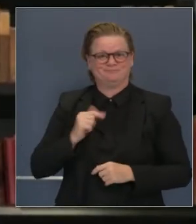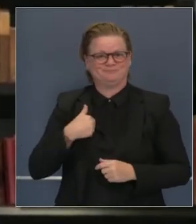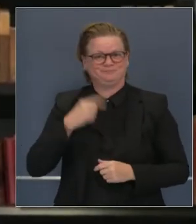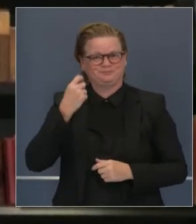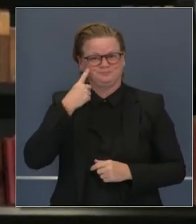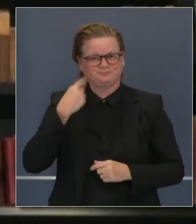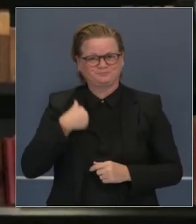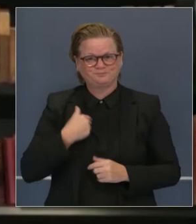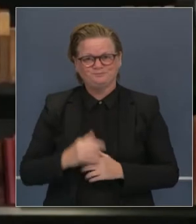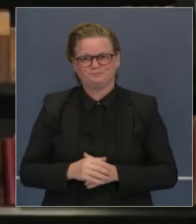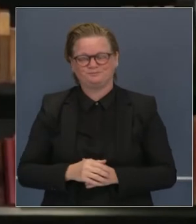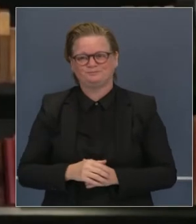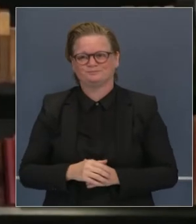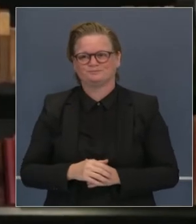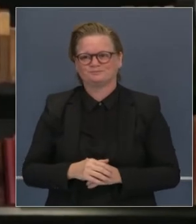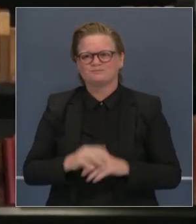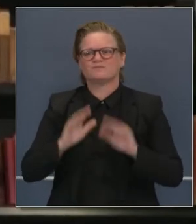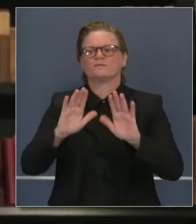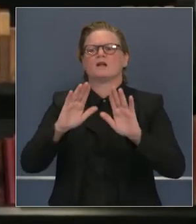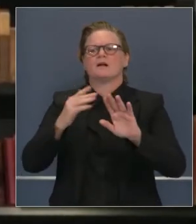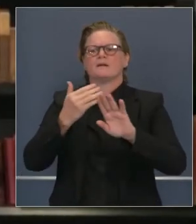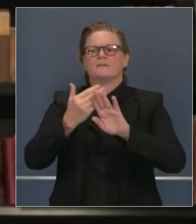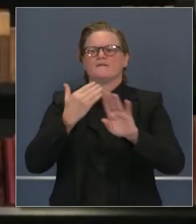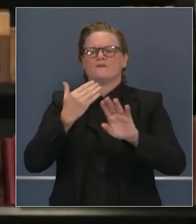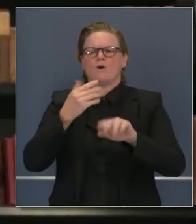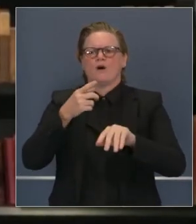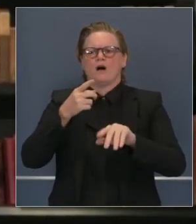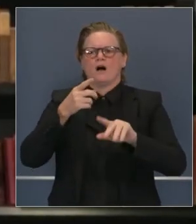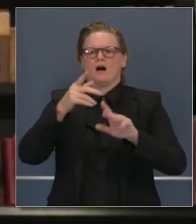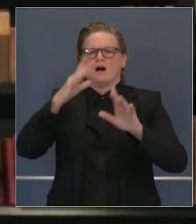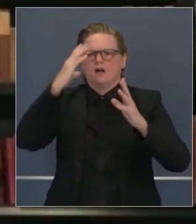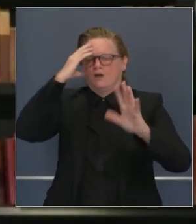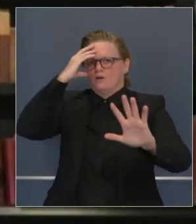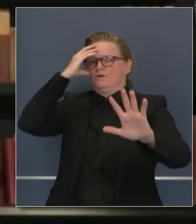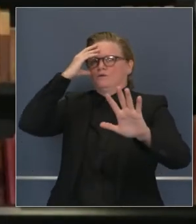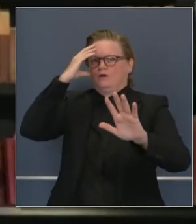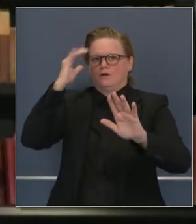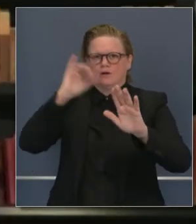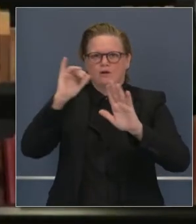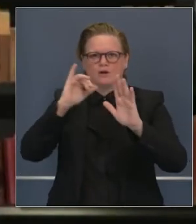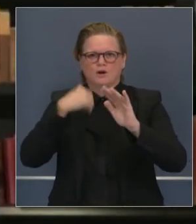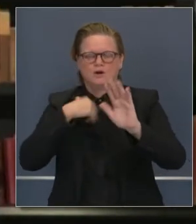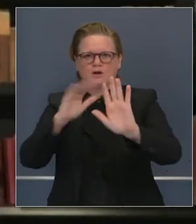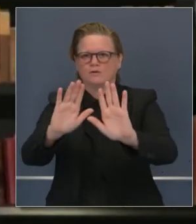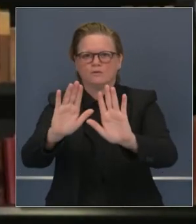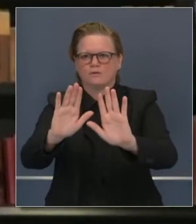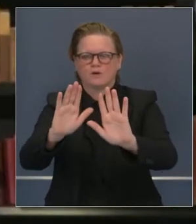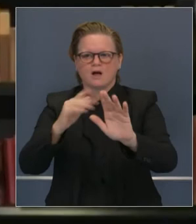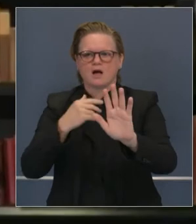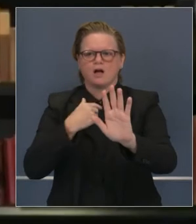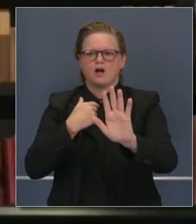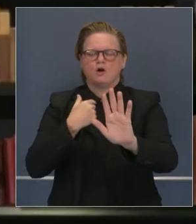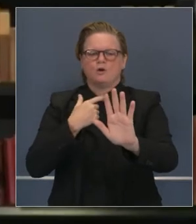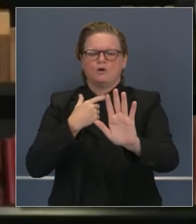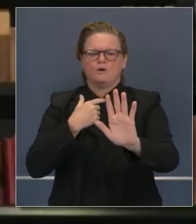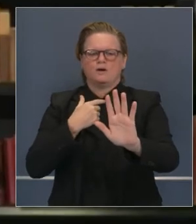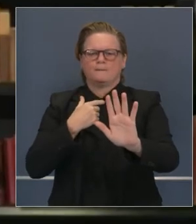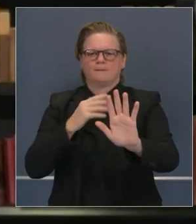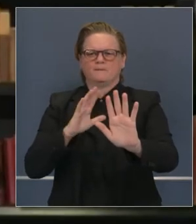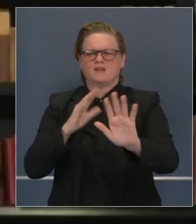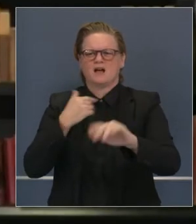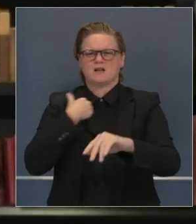esto antes de que escriban su encabezado, que esto es lo que anticipamos en el Estado.